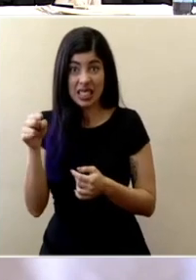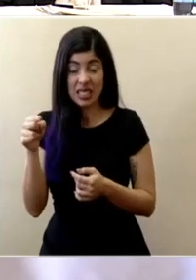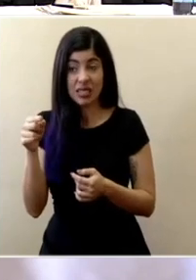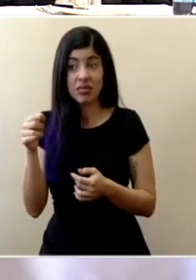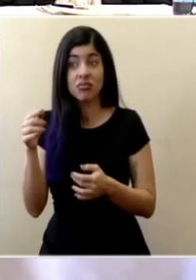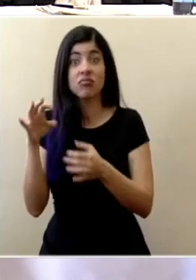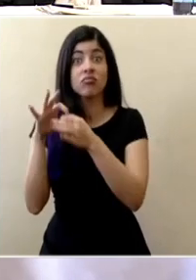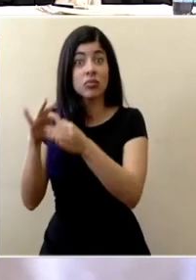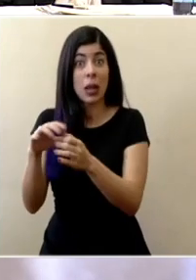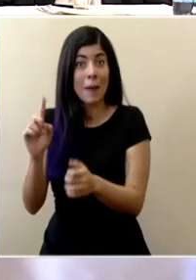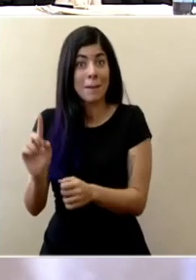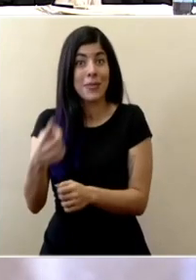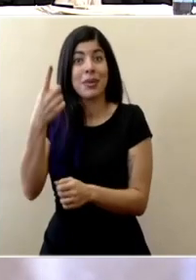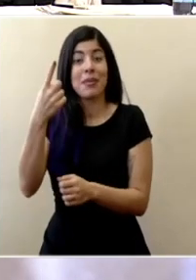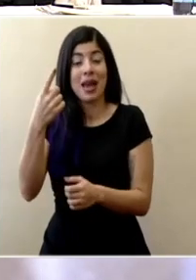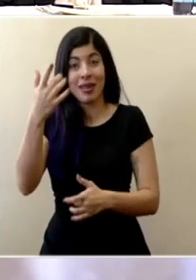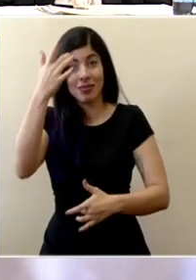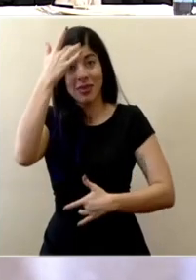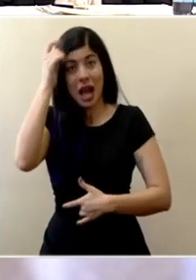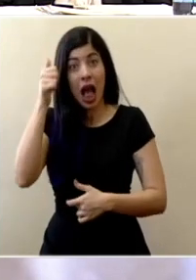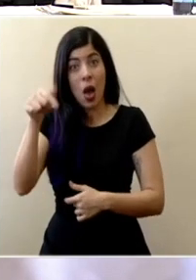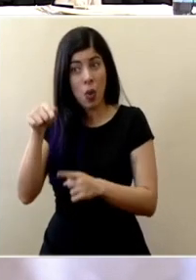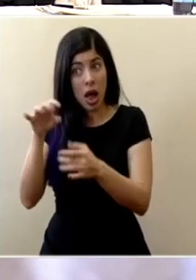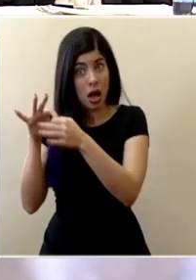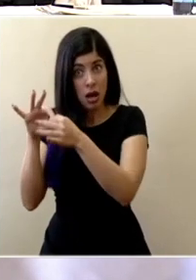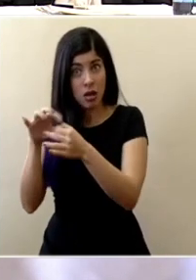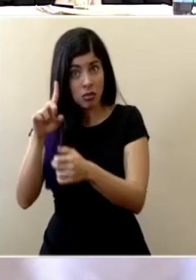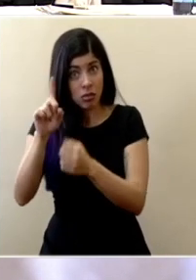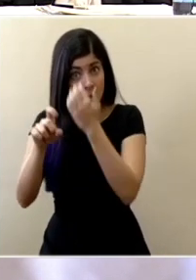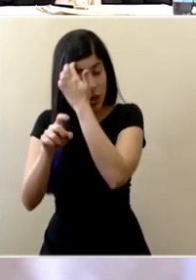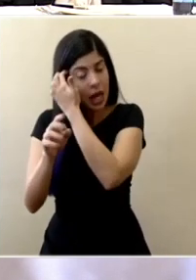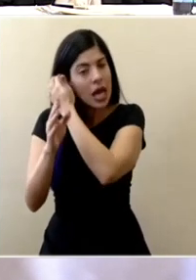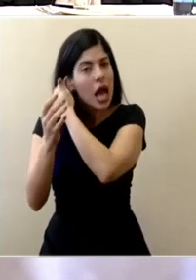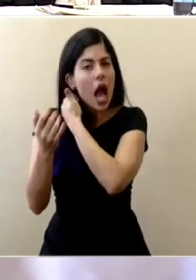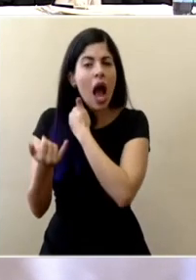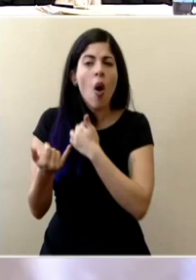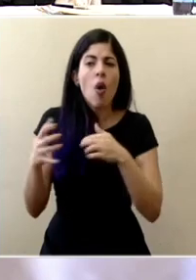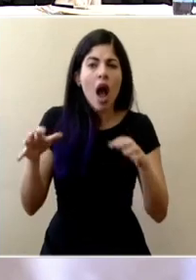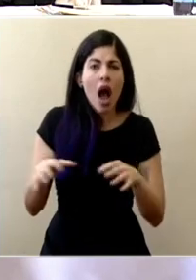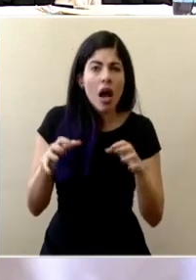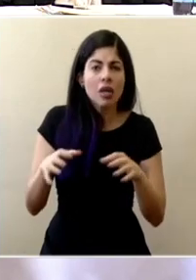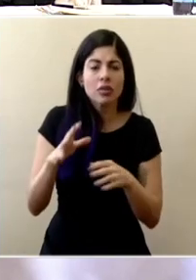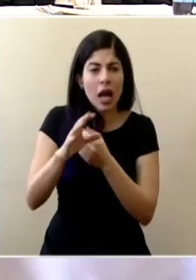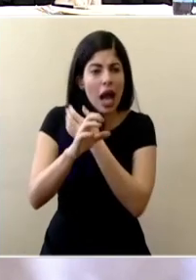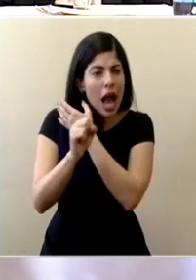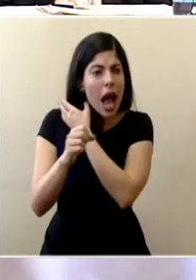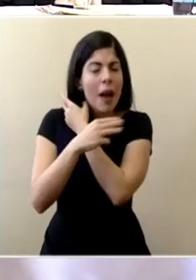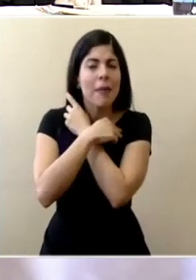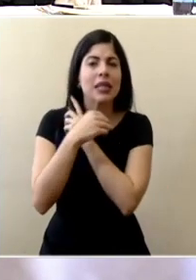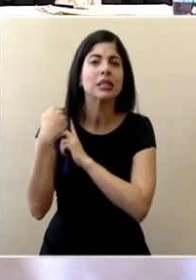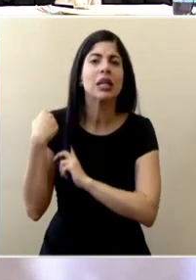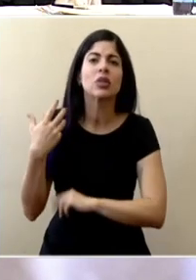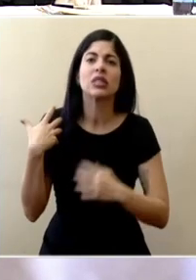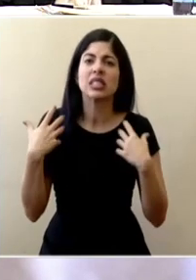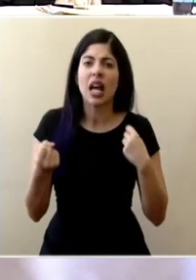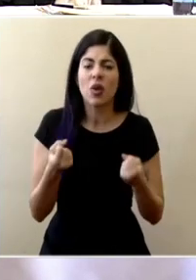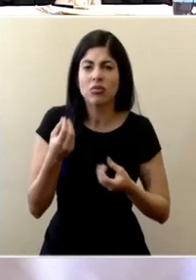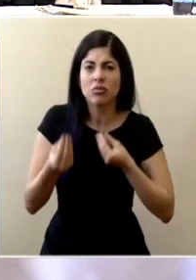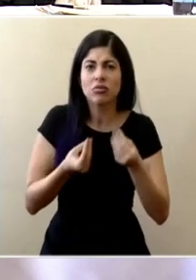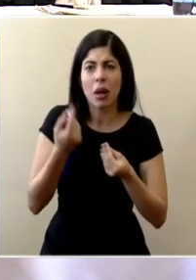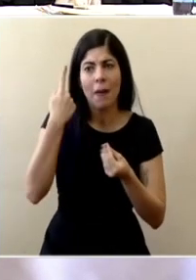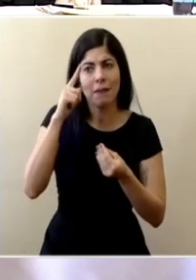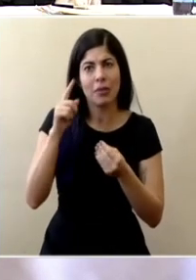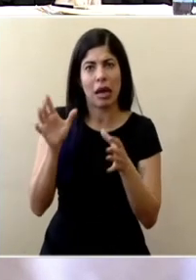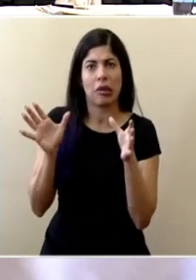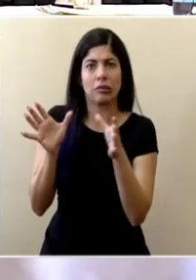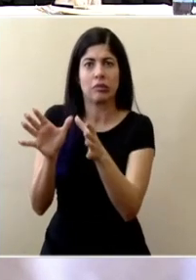con el caso inicial que se mapeaba en Alajuela y cuáles son las acciones que estamos implementando a nivel de caja y Ministerio de Salud para poder hacer la